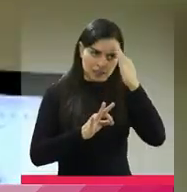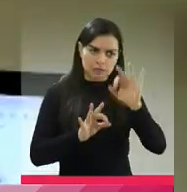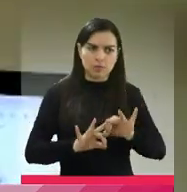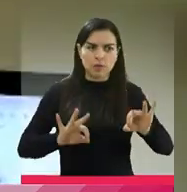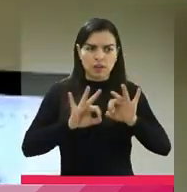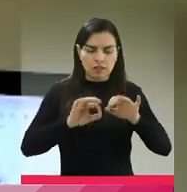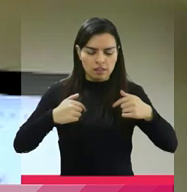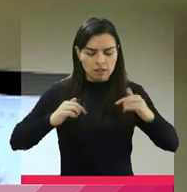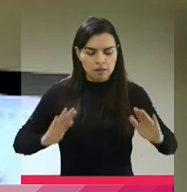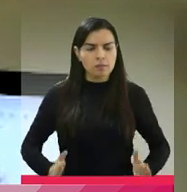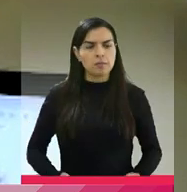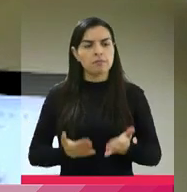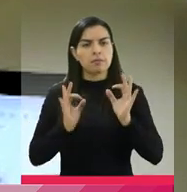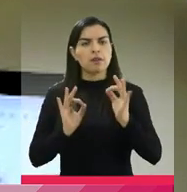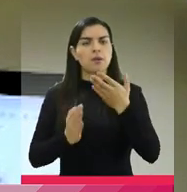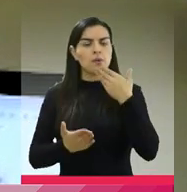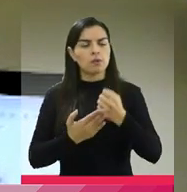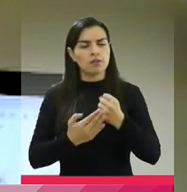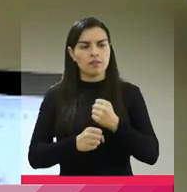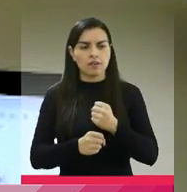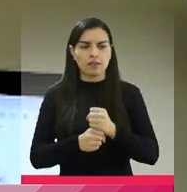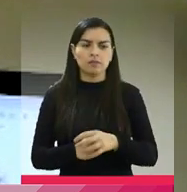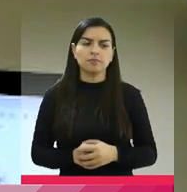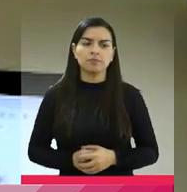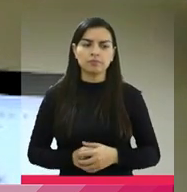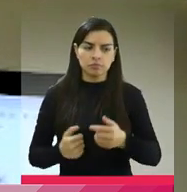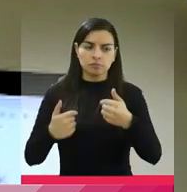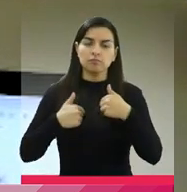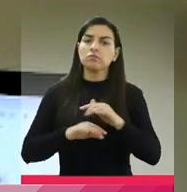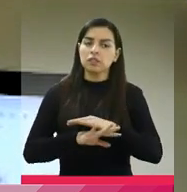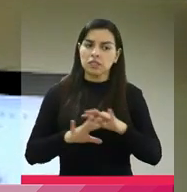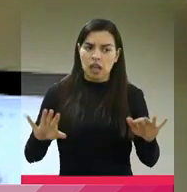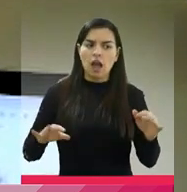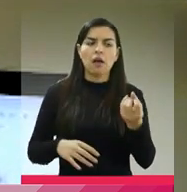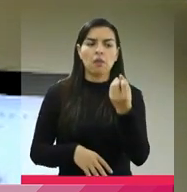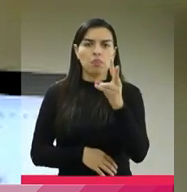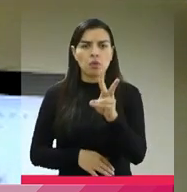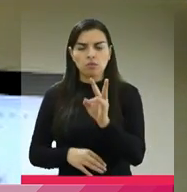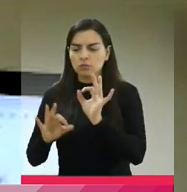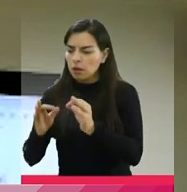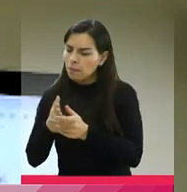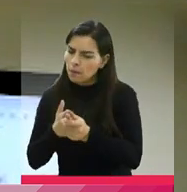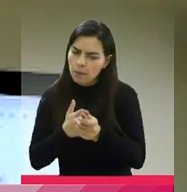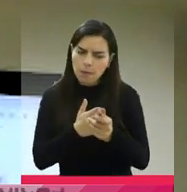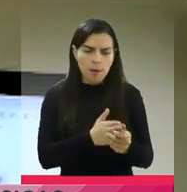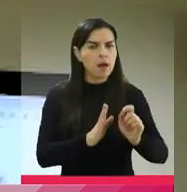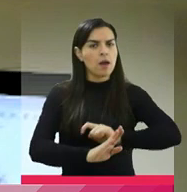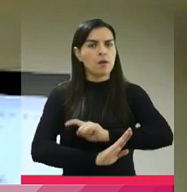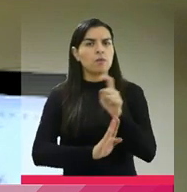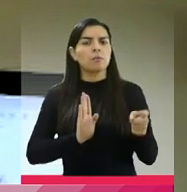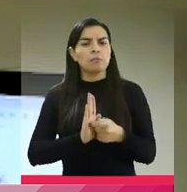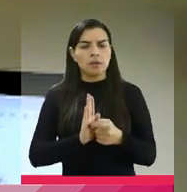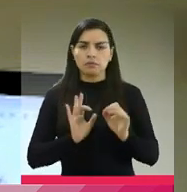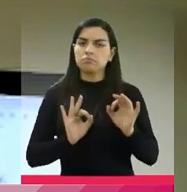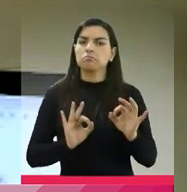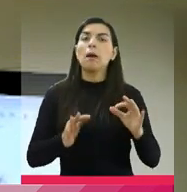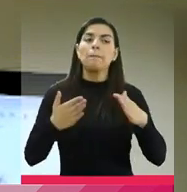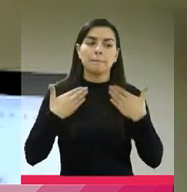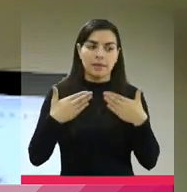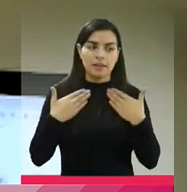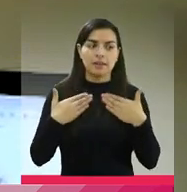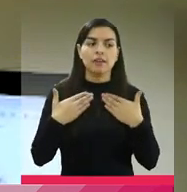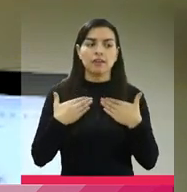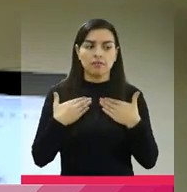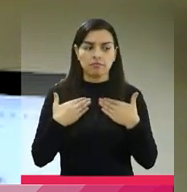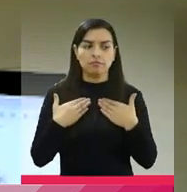Tuve la experiencia de realizar las 12 rutas correspondientes y me alegra haber estado participando de esta labor